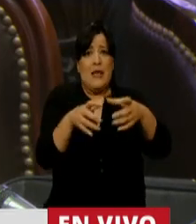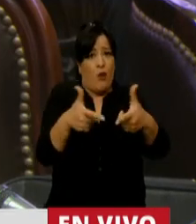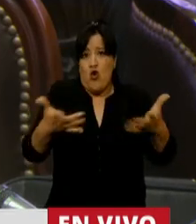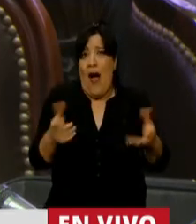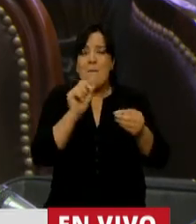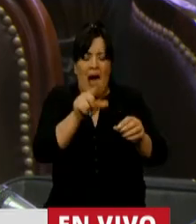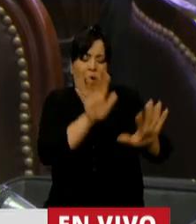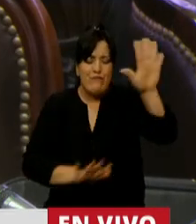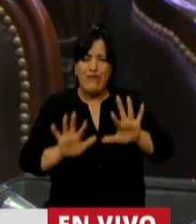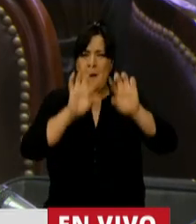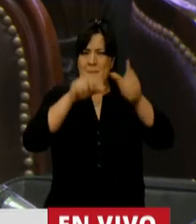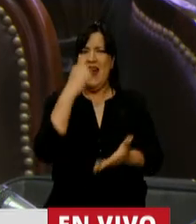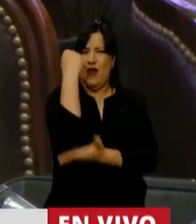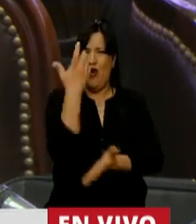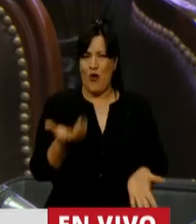económicos.